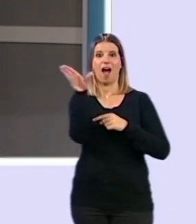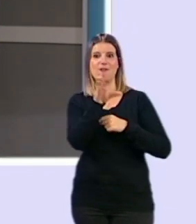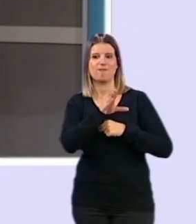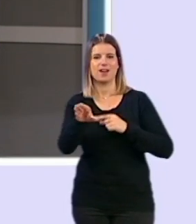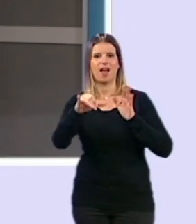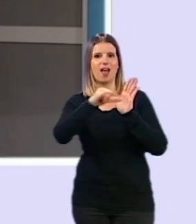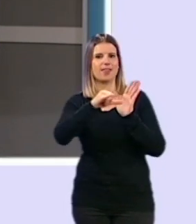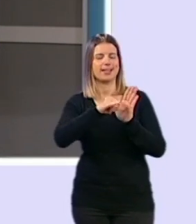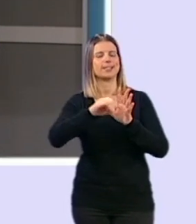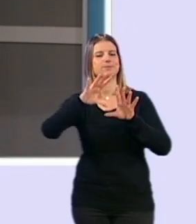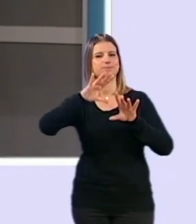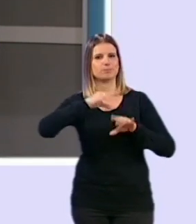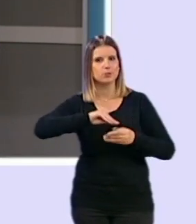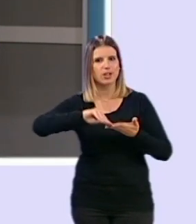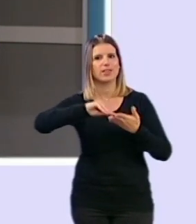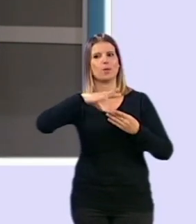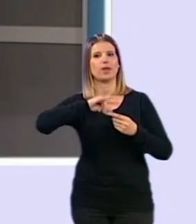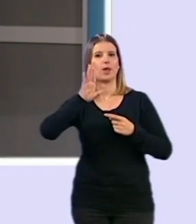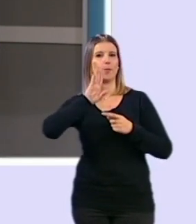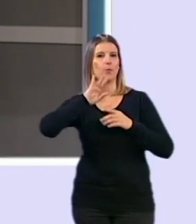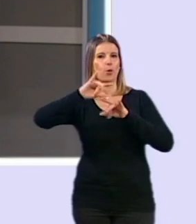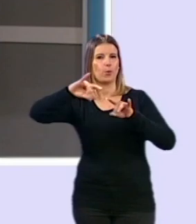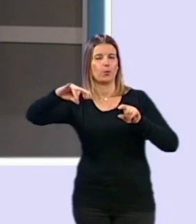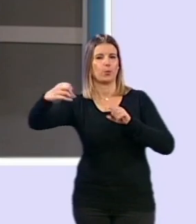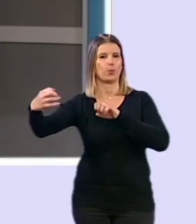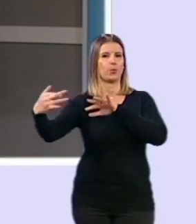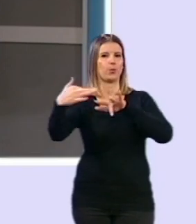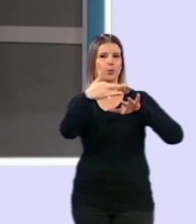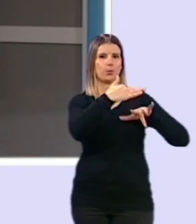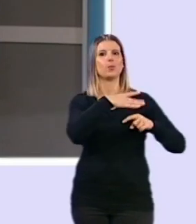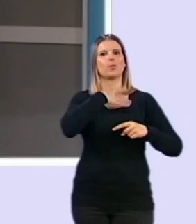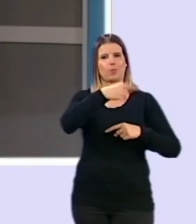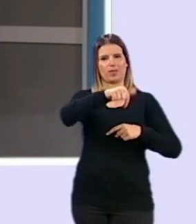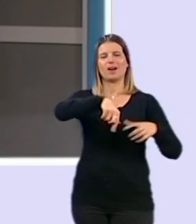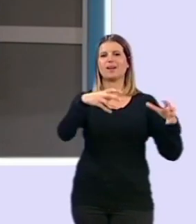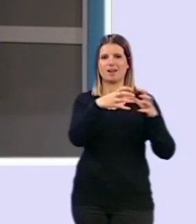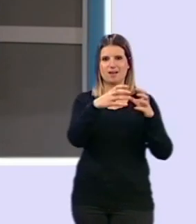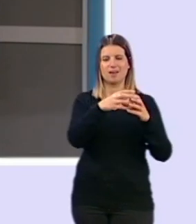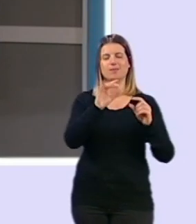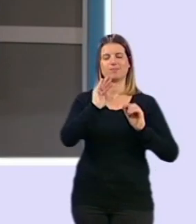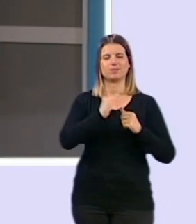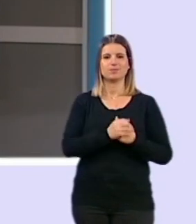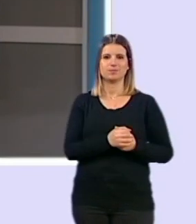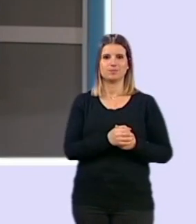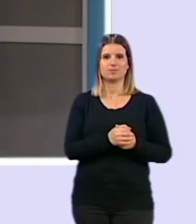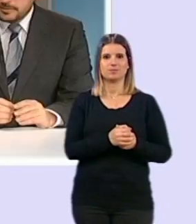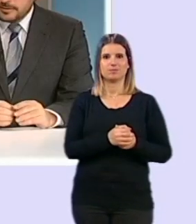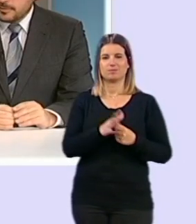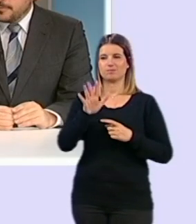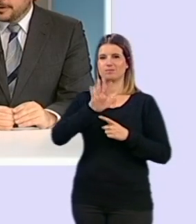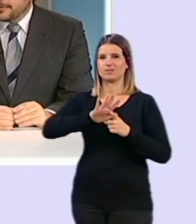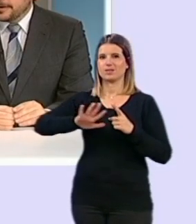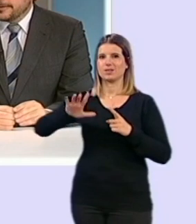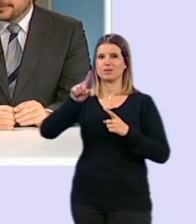algunas veces hay intrusión que viene de partículas en suspensión del polvo sahariano. Ese equilibrio continental que